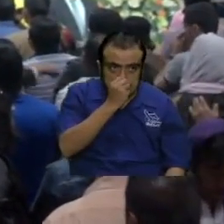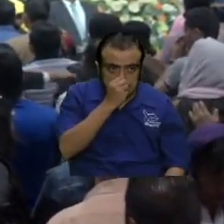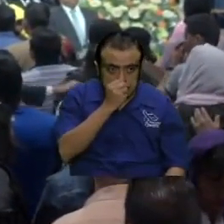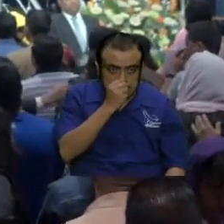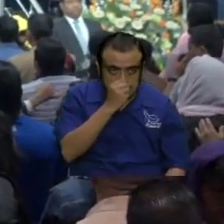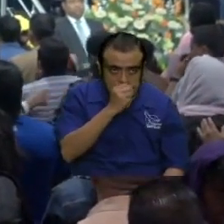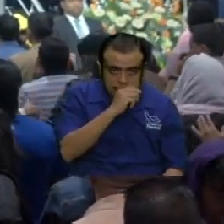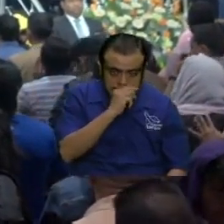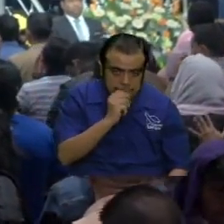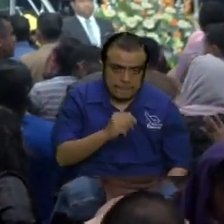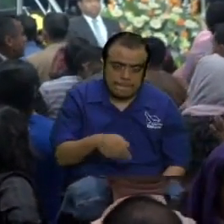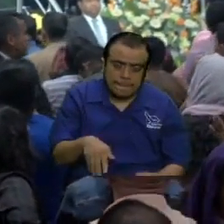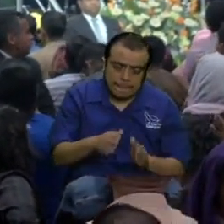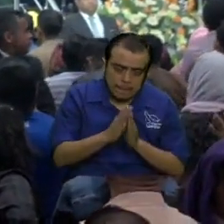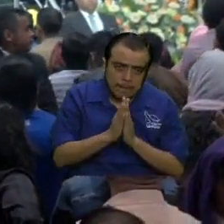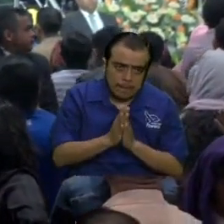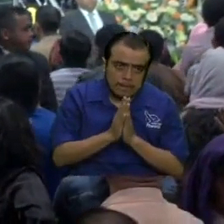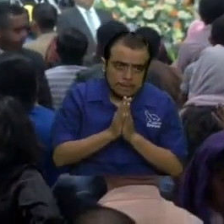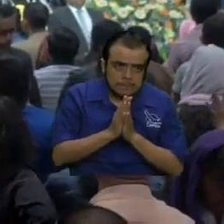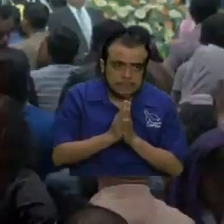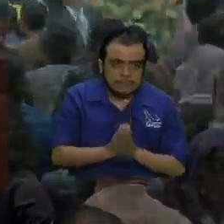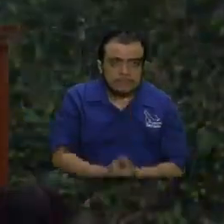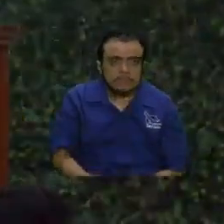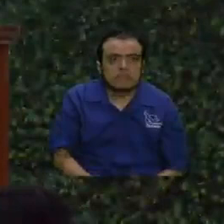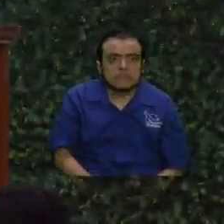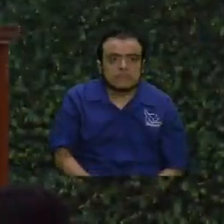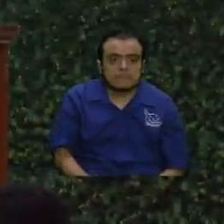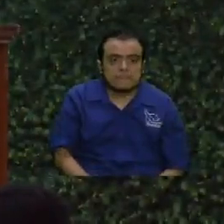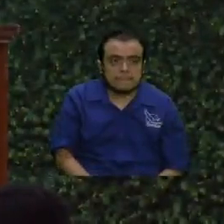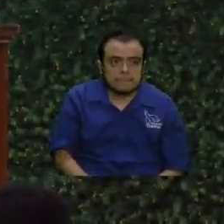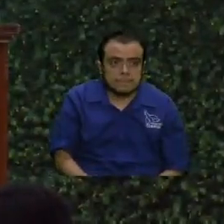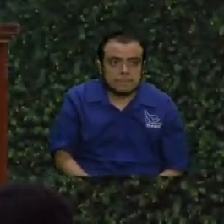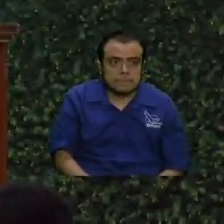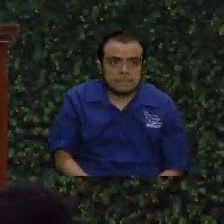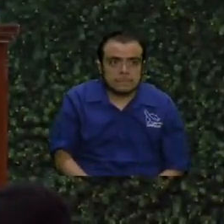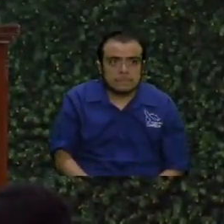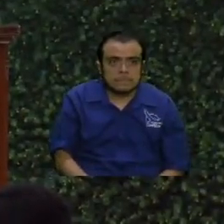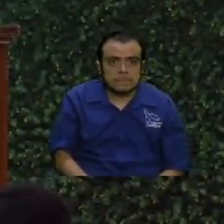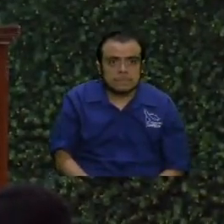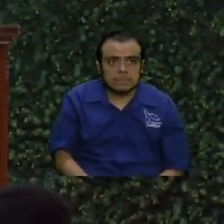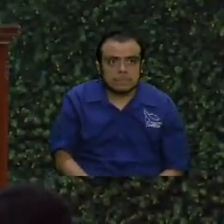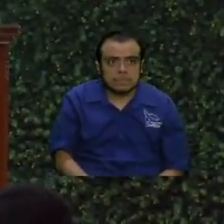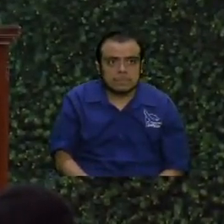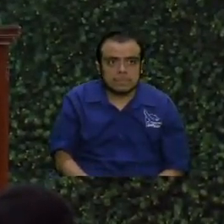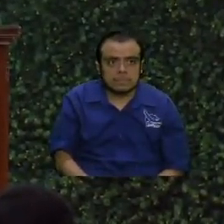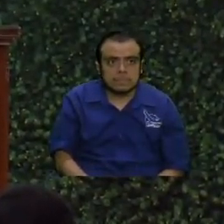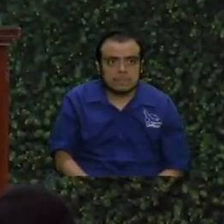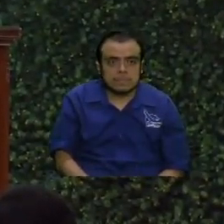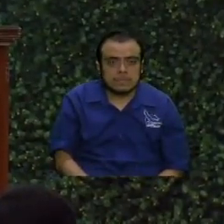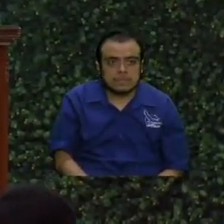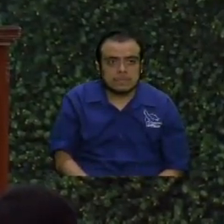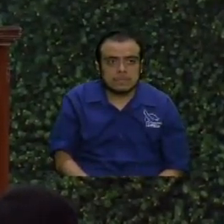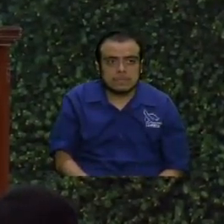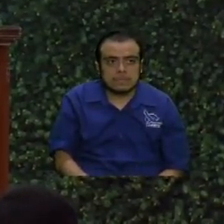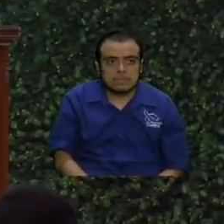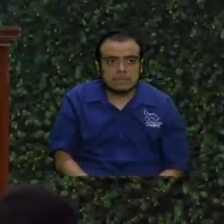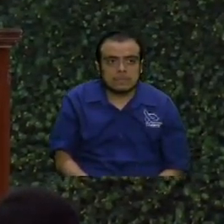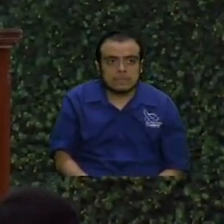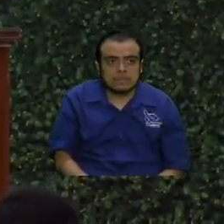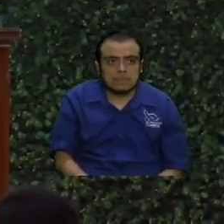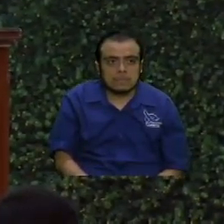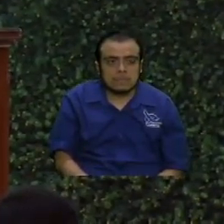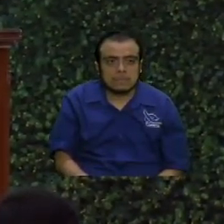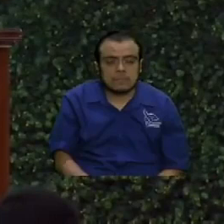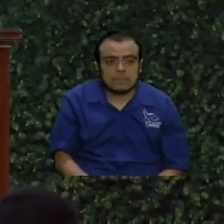vamos a orar por los que han venido y si mientras estamos orando alguien más quiere venir puede hacerlo con toda tranquilidad y